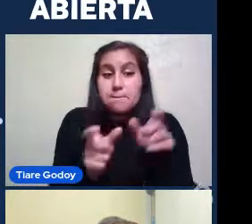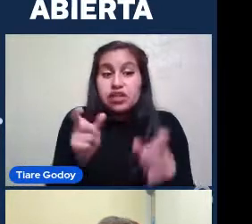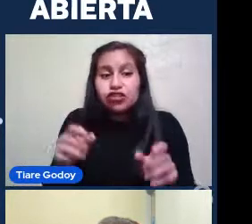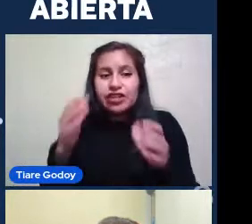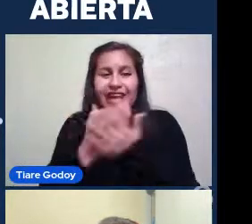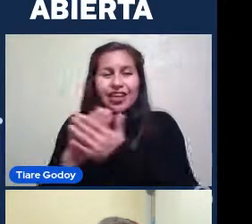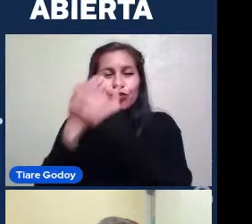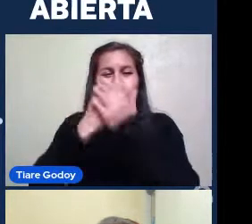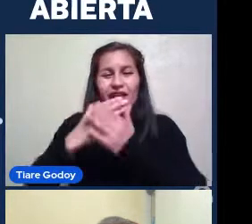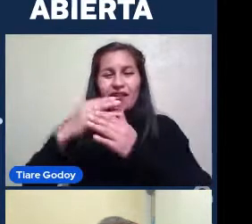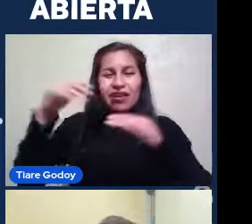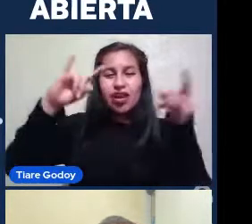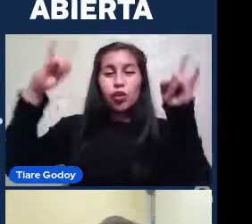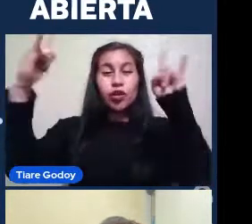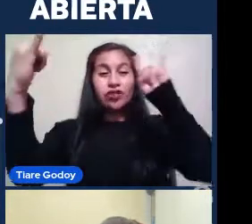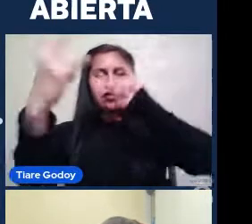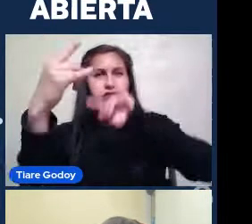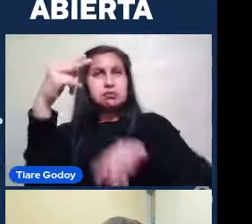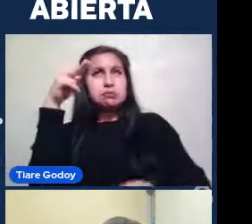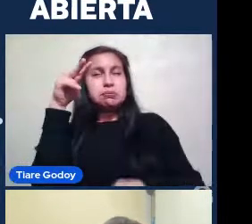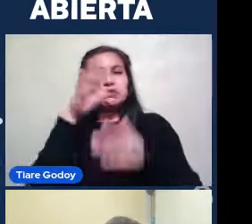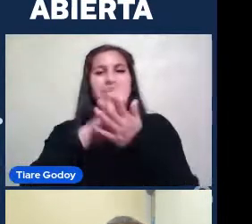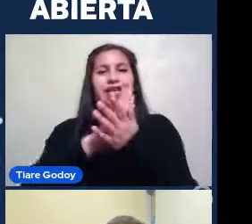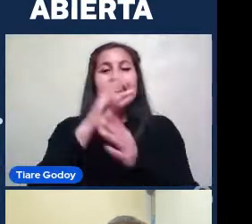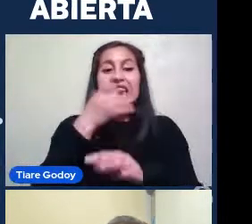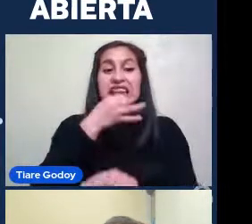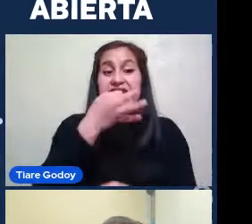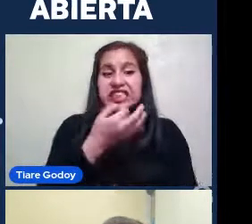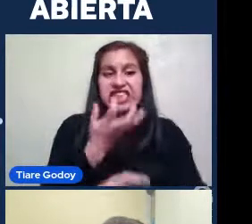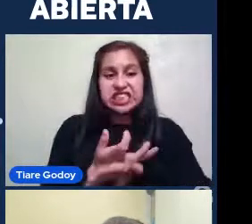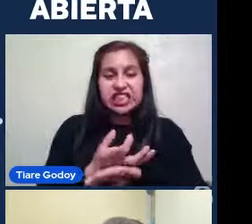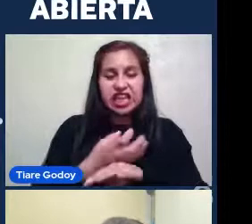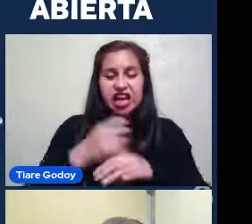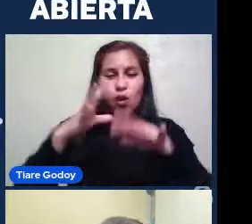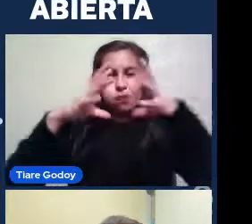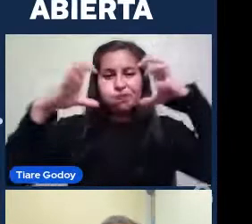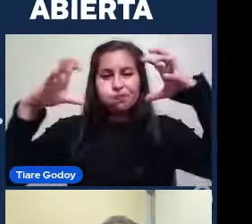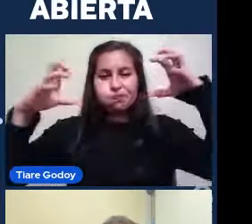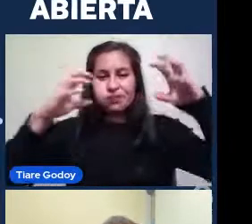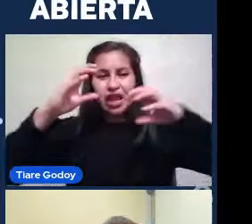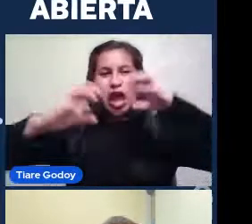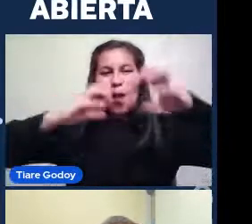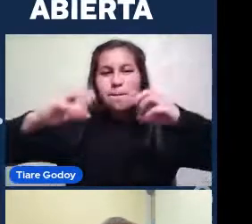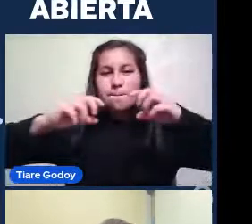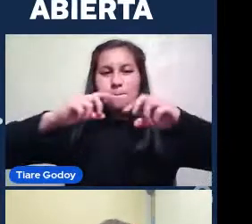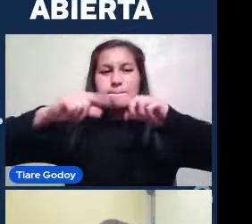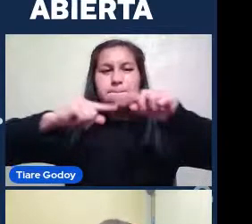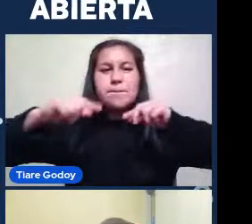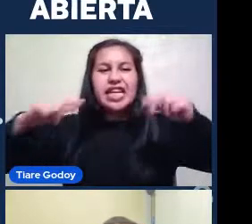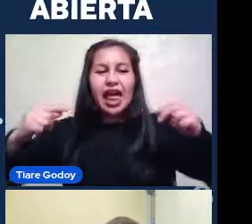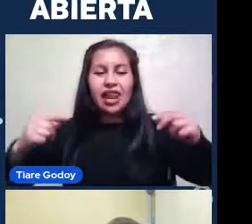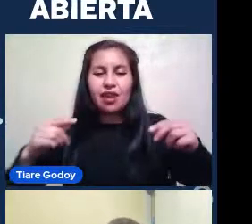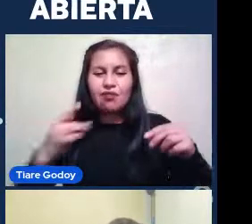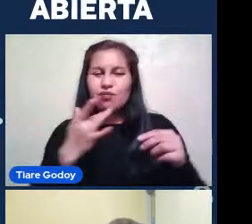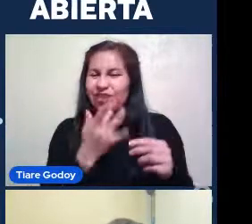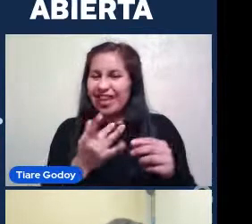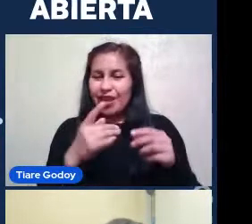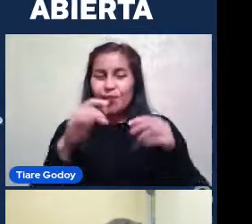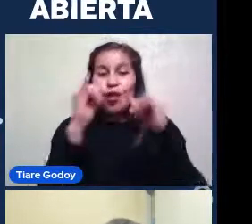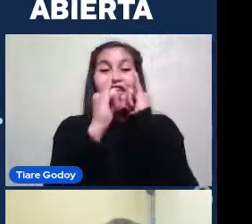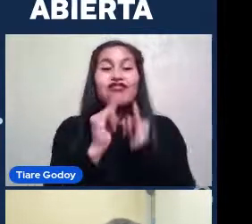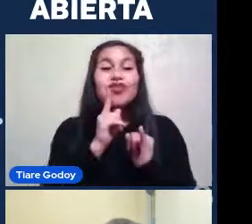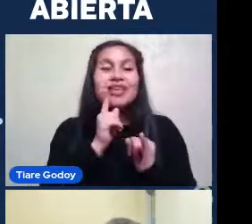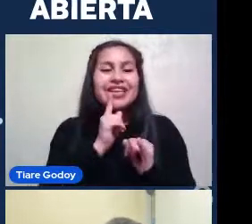las nebulosas o nubes espirales. Porque formaban justamente una figura espiral al ser observada por un